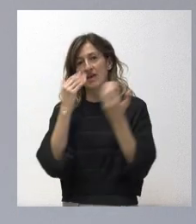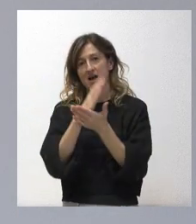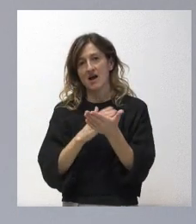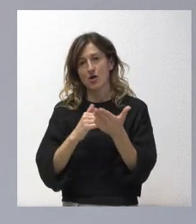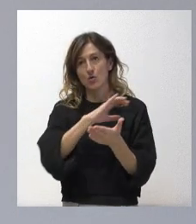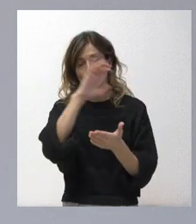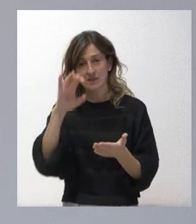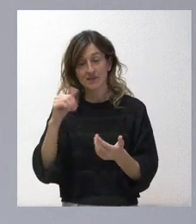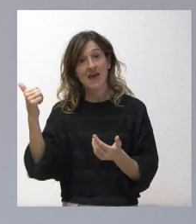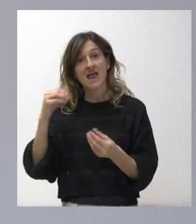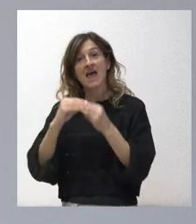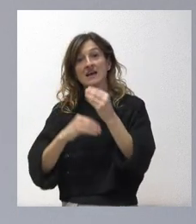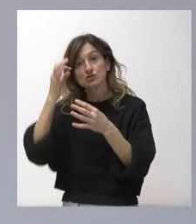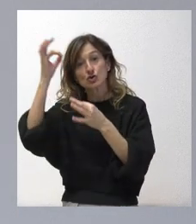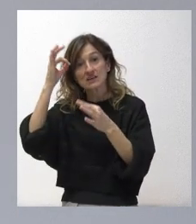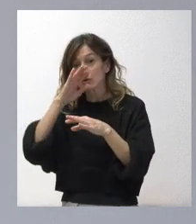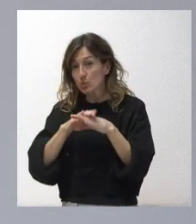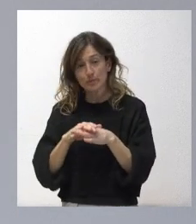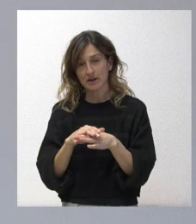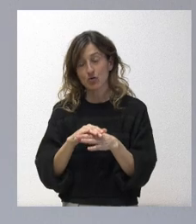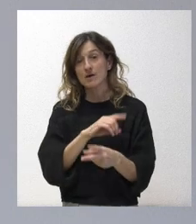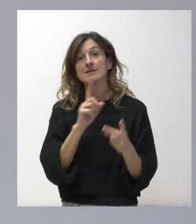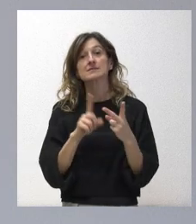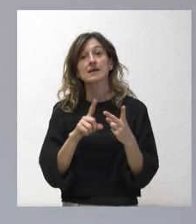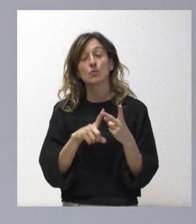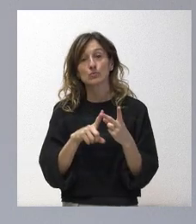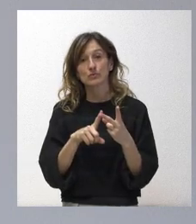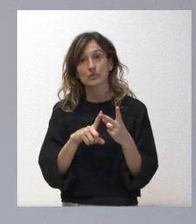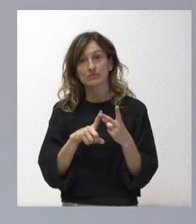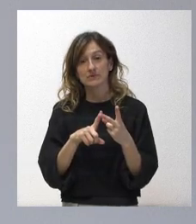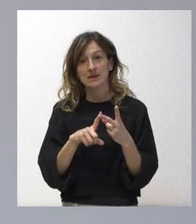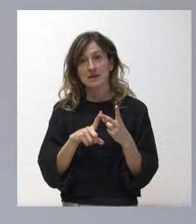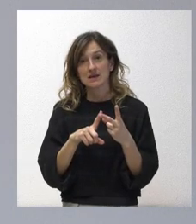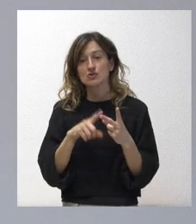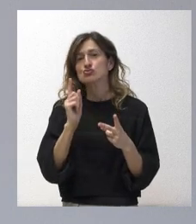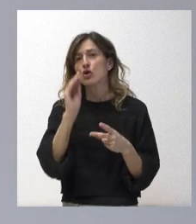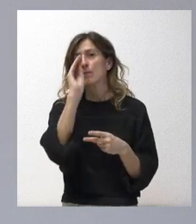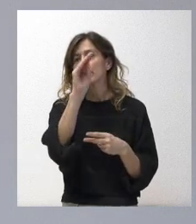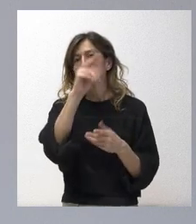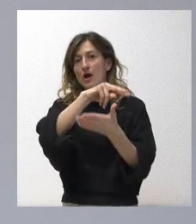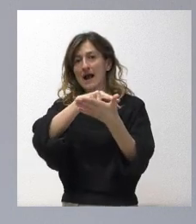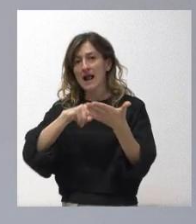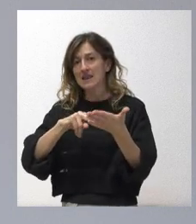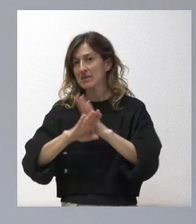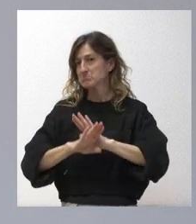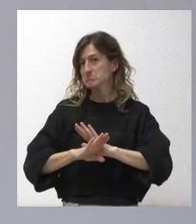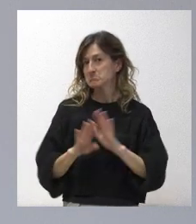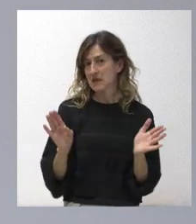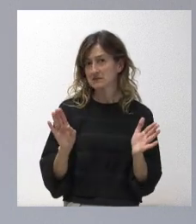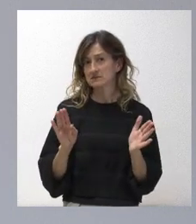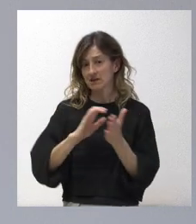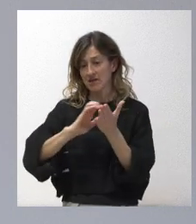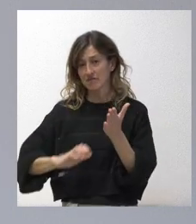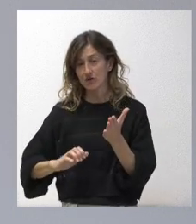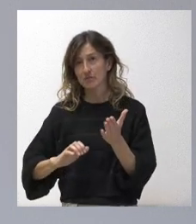criterios que teníamos establecidos. En segundo lugar, no se consultó nada más que a Galicia para hacer aquel informe seccional ni se consultó a